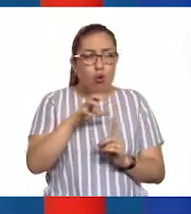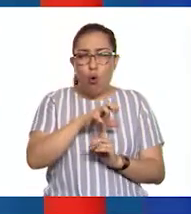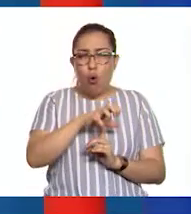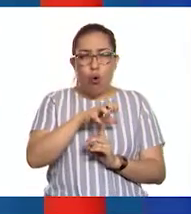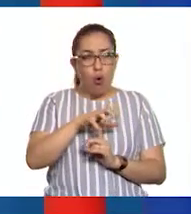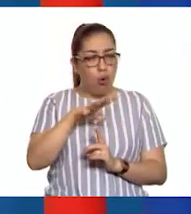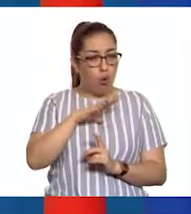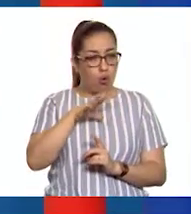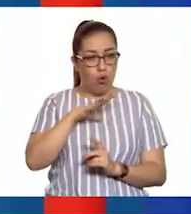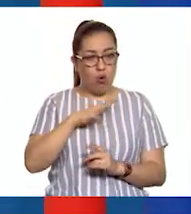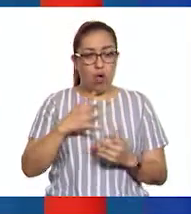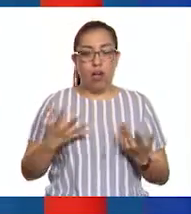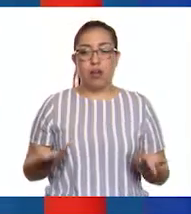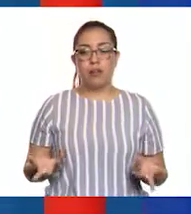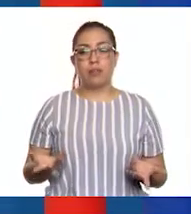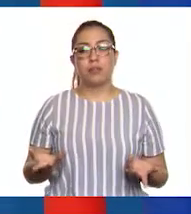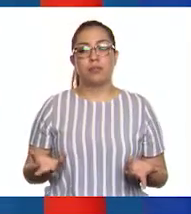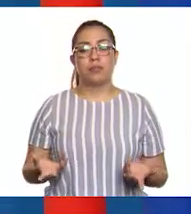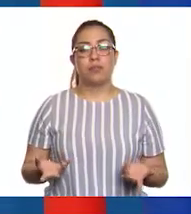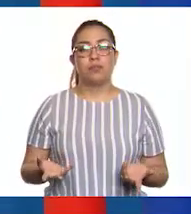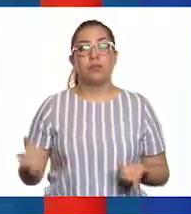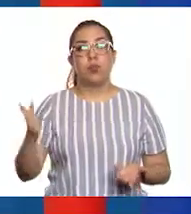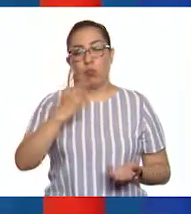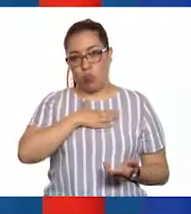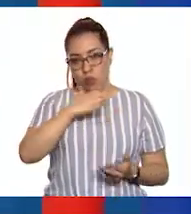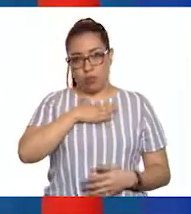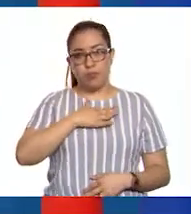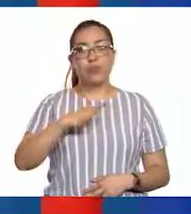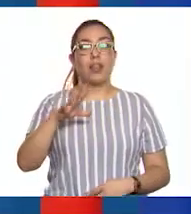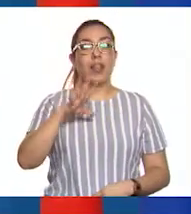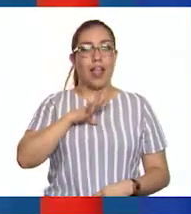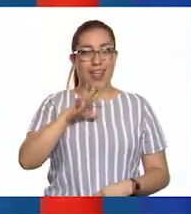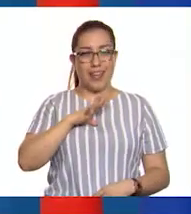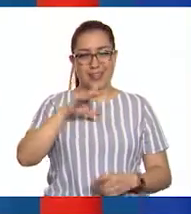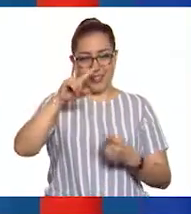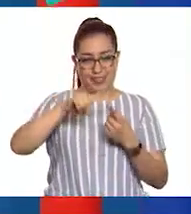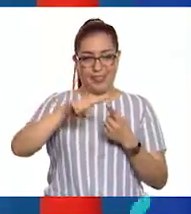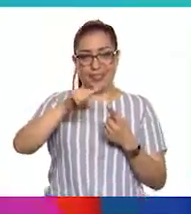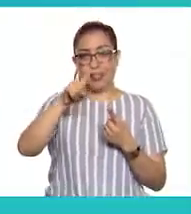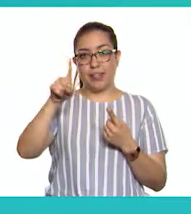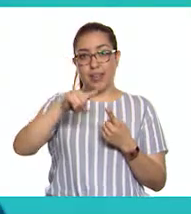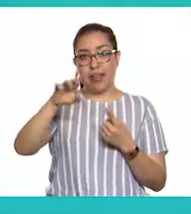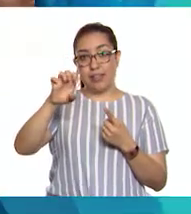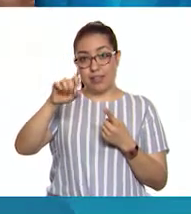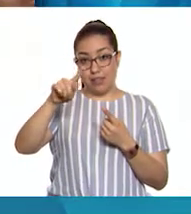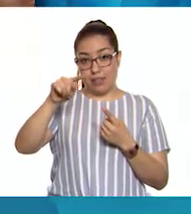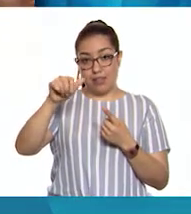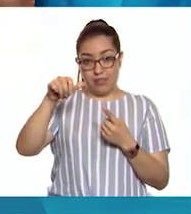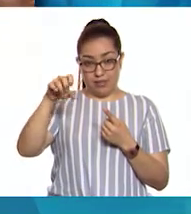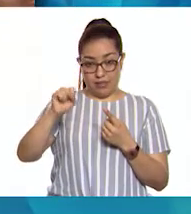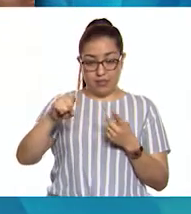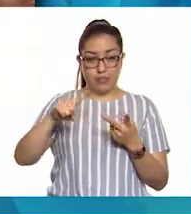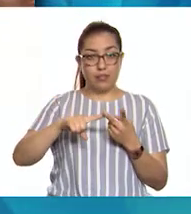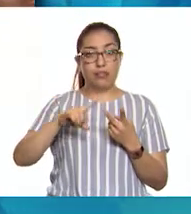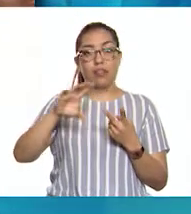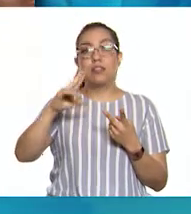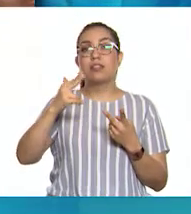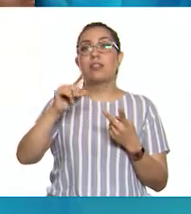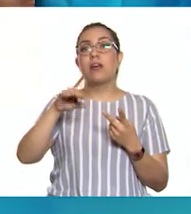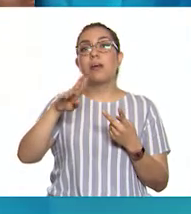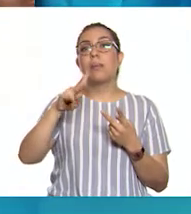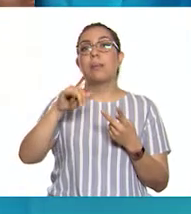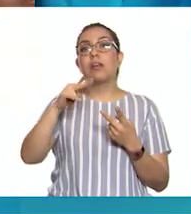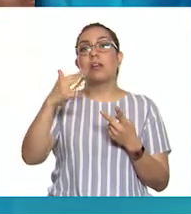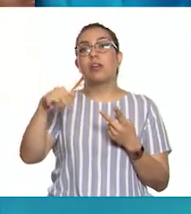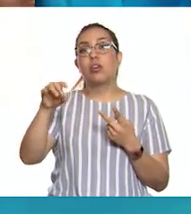veamos. Bueno, yo recuerdo, además de las setas que ya vimos, están los champiñones, también